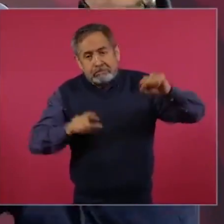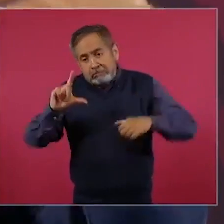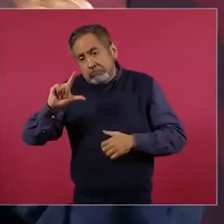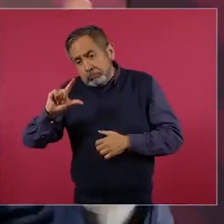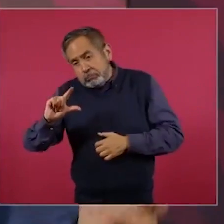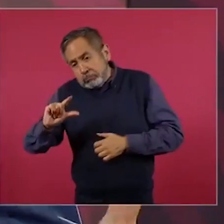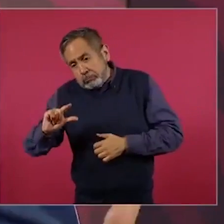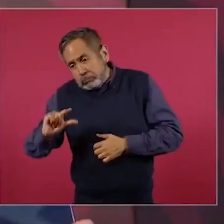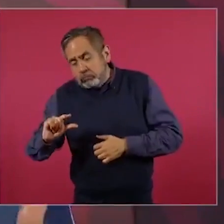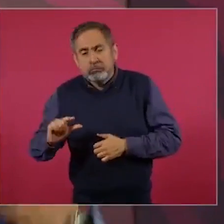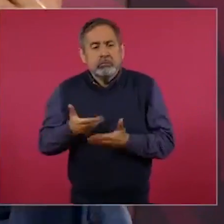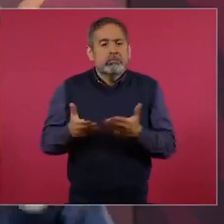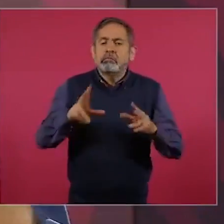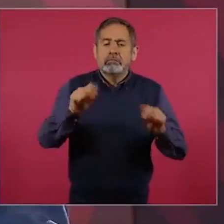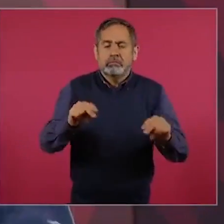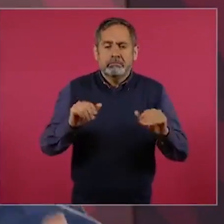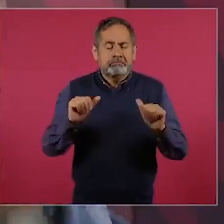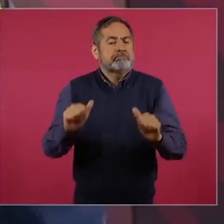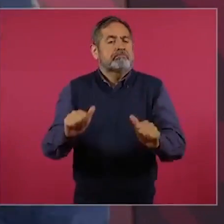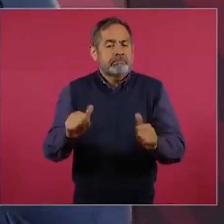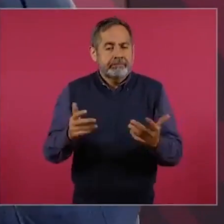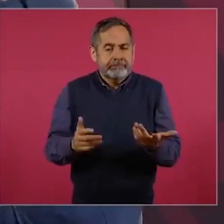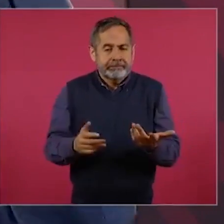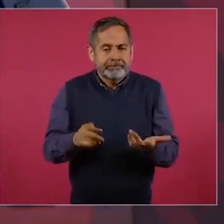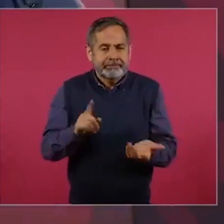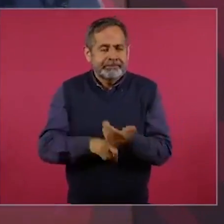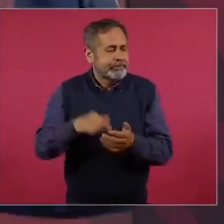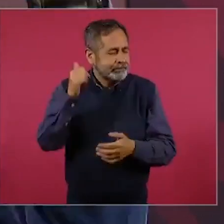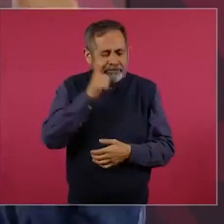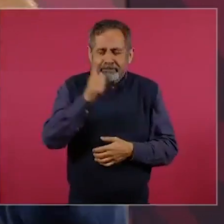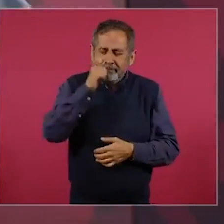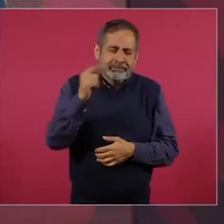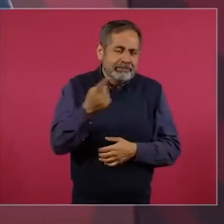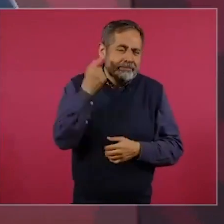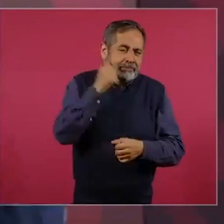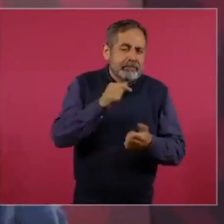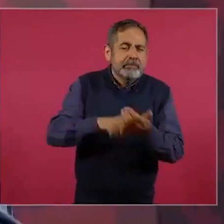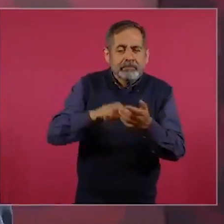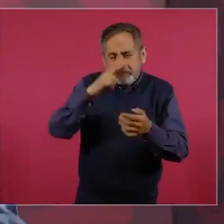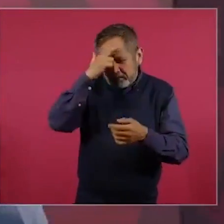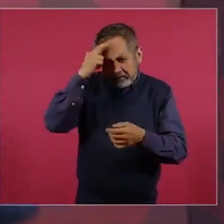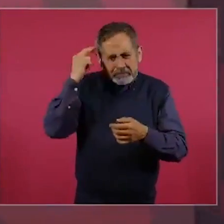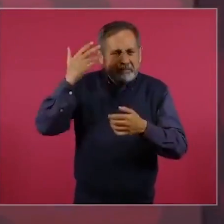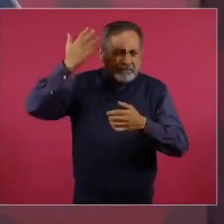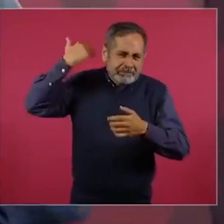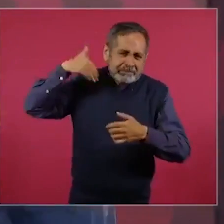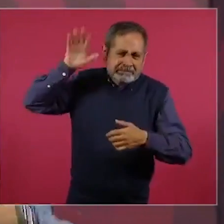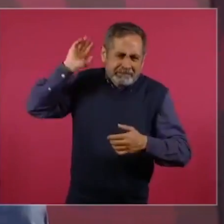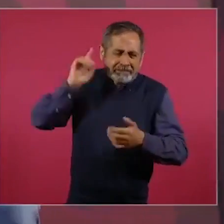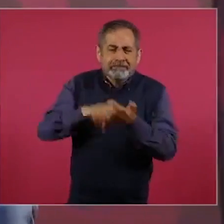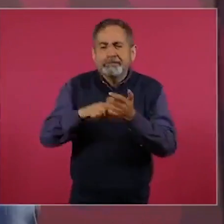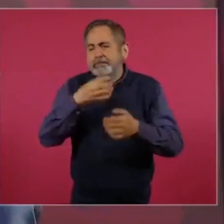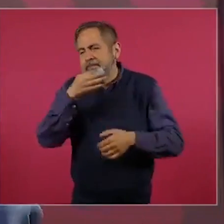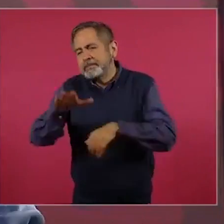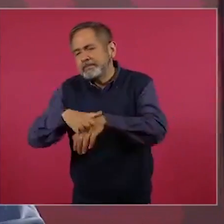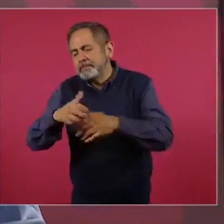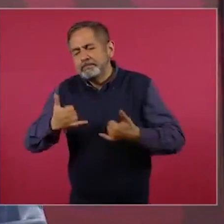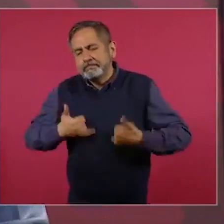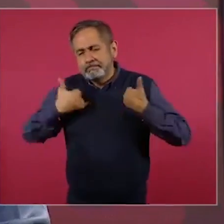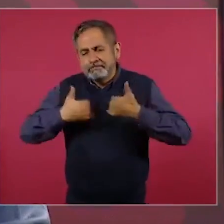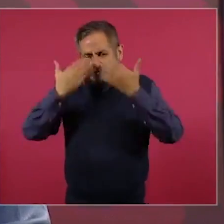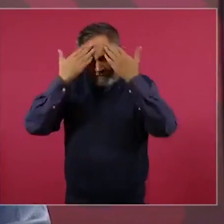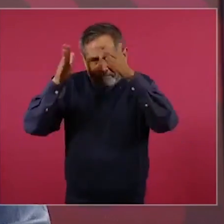se devaluaba el peso lo que sucedió en la época, y esto para los jóvenes,